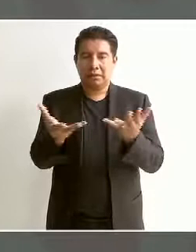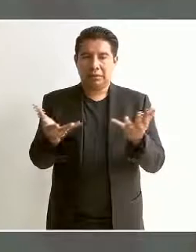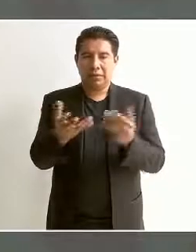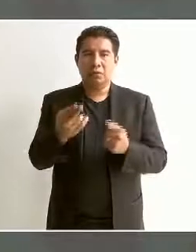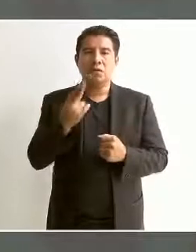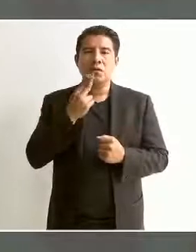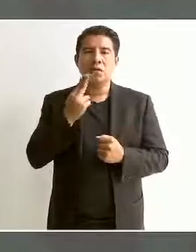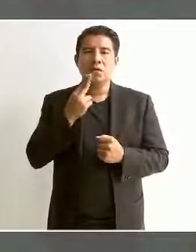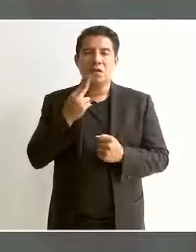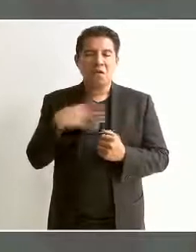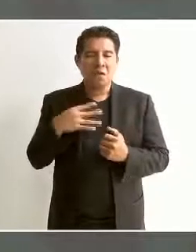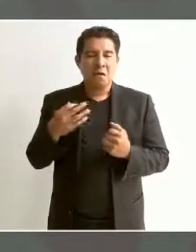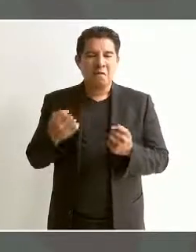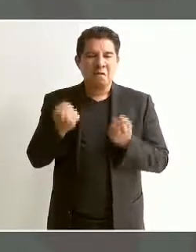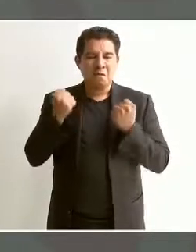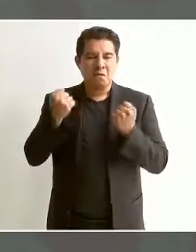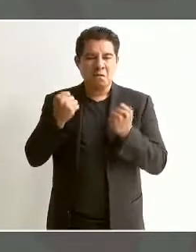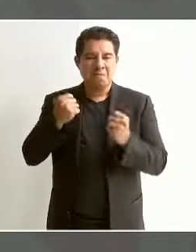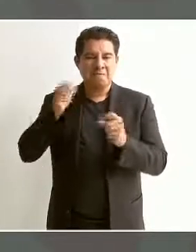de la fuerza